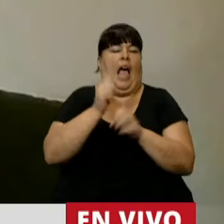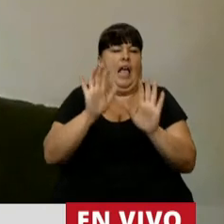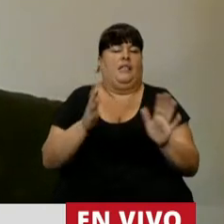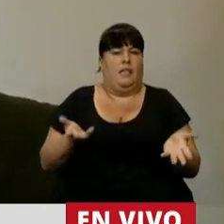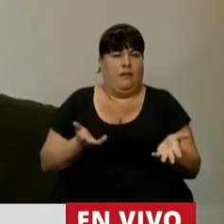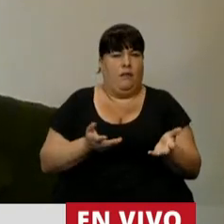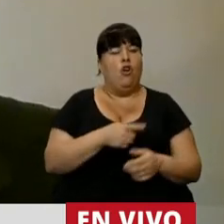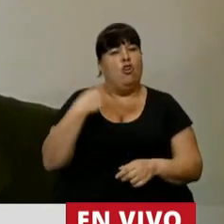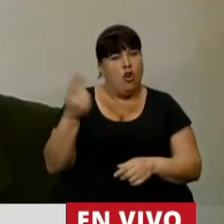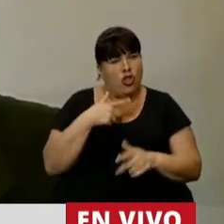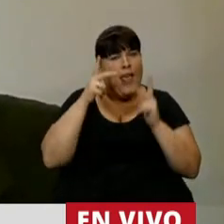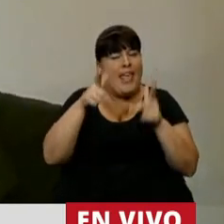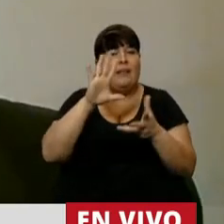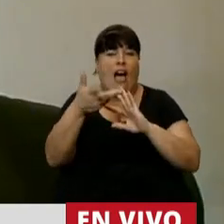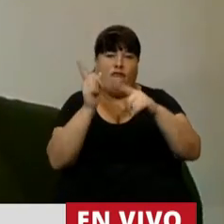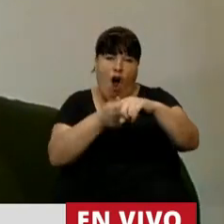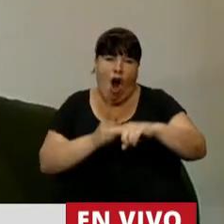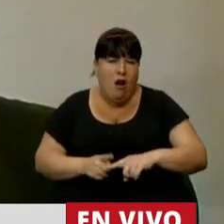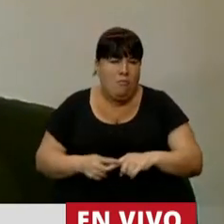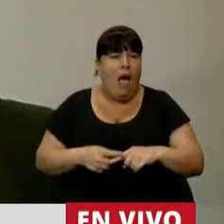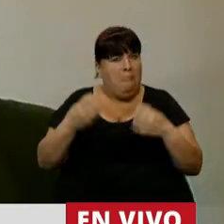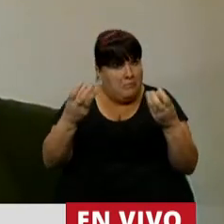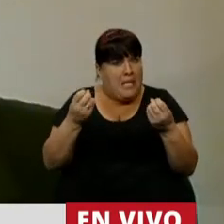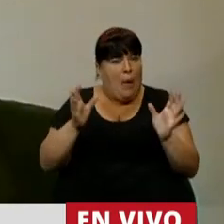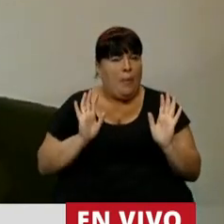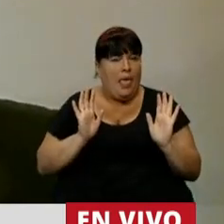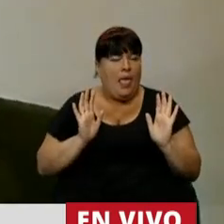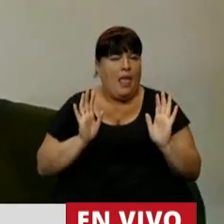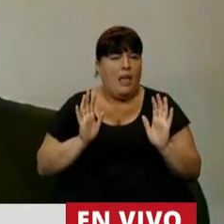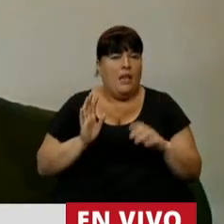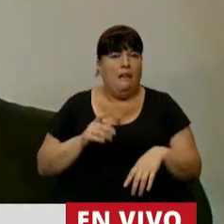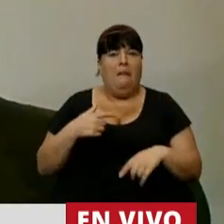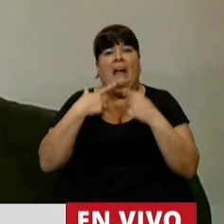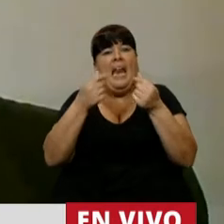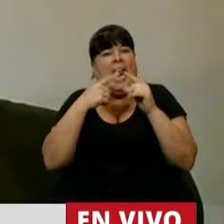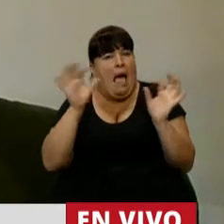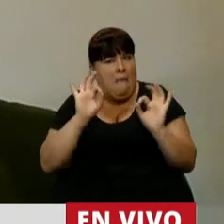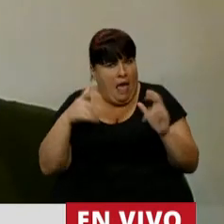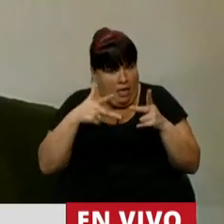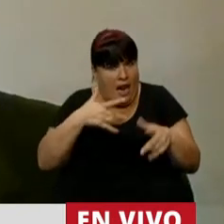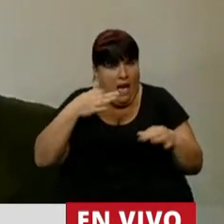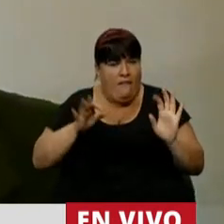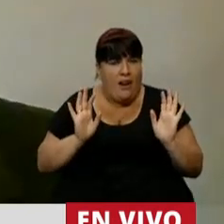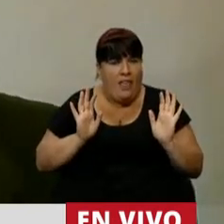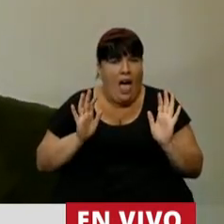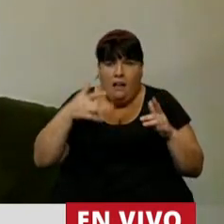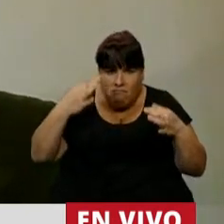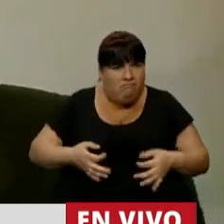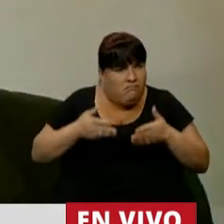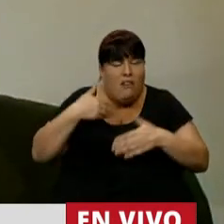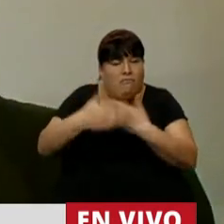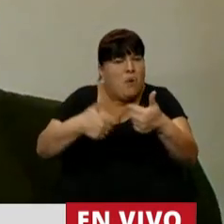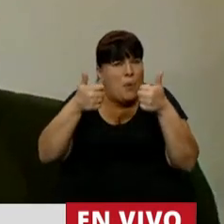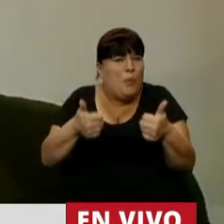nosotros dijimos que esa fórmula iba en sentido correcto y no renegamos de haber dicho eso iba en sentido